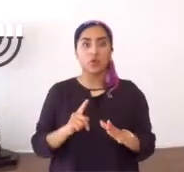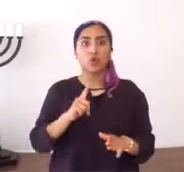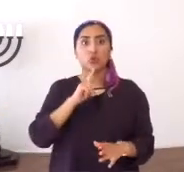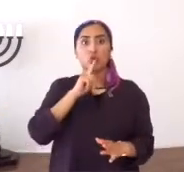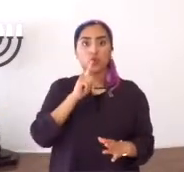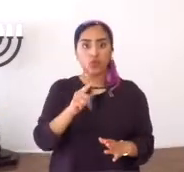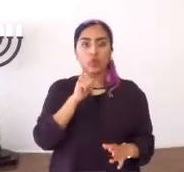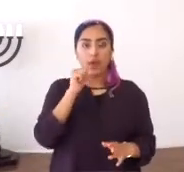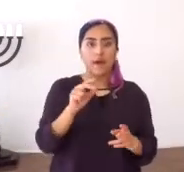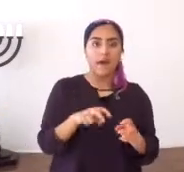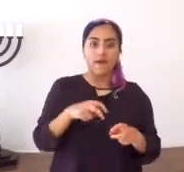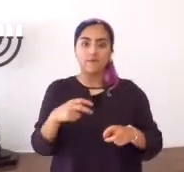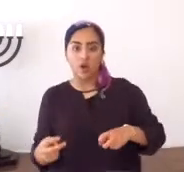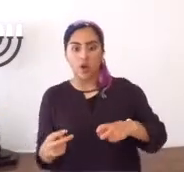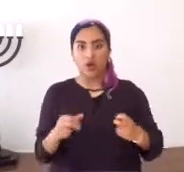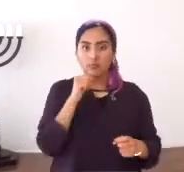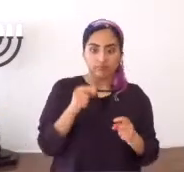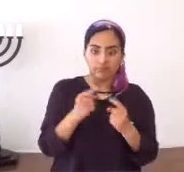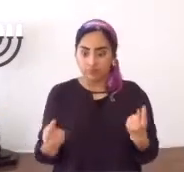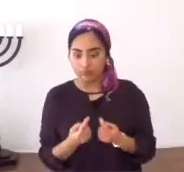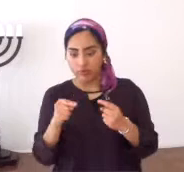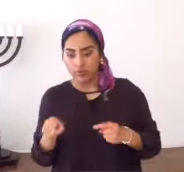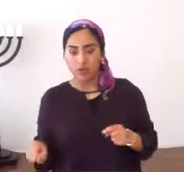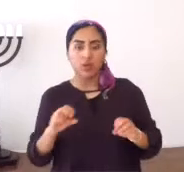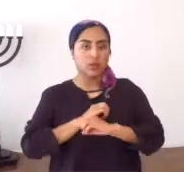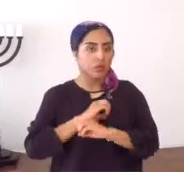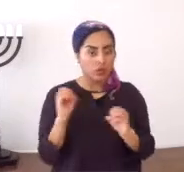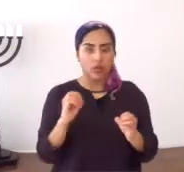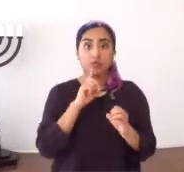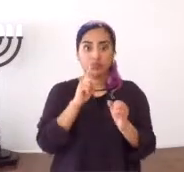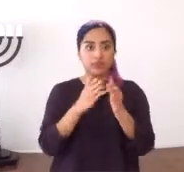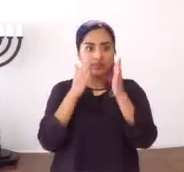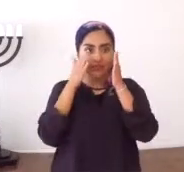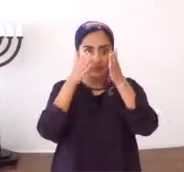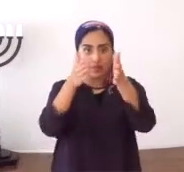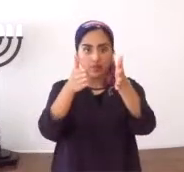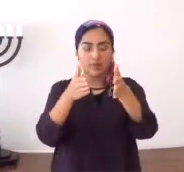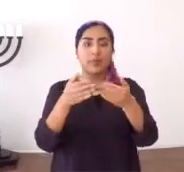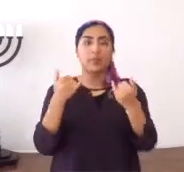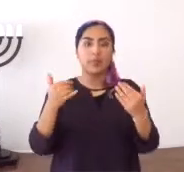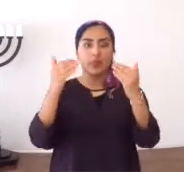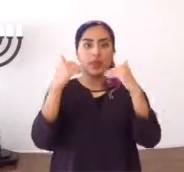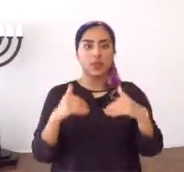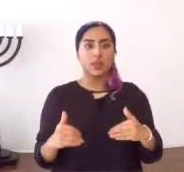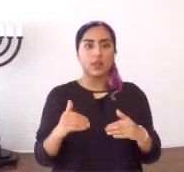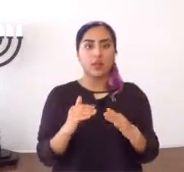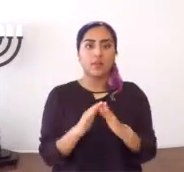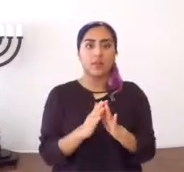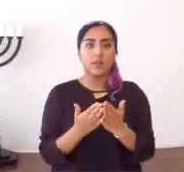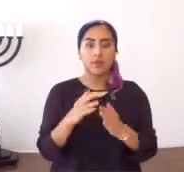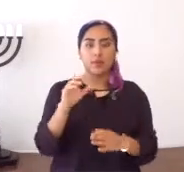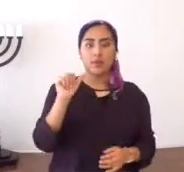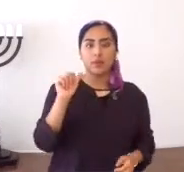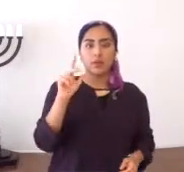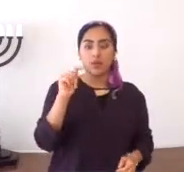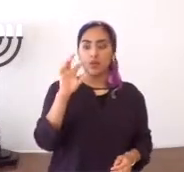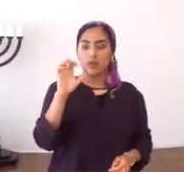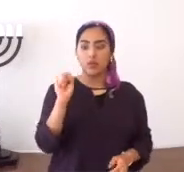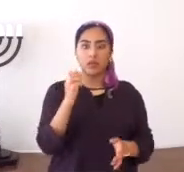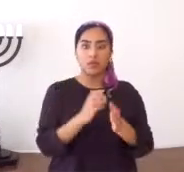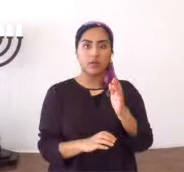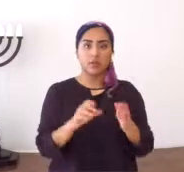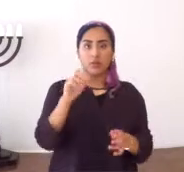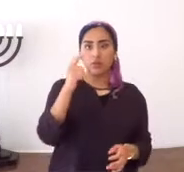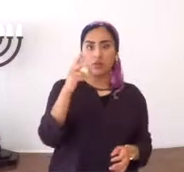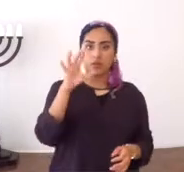es el dar en el blanco, para no caer en, en pecado, en maldiciones, ahora vamos al libro de los